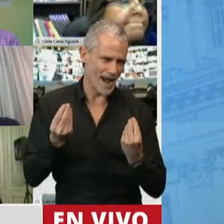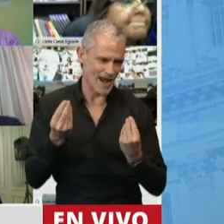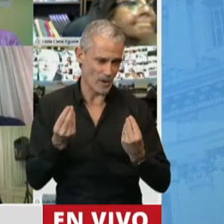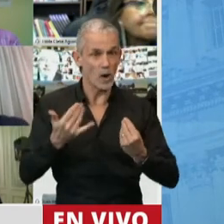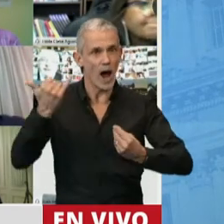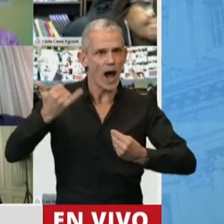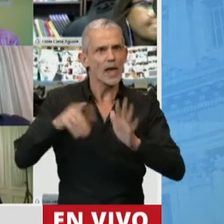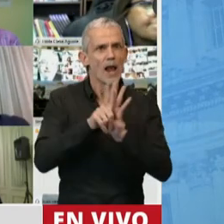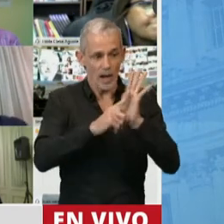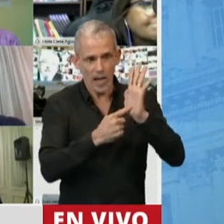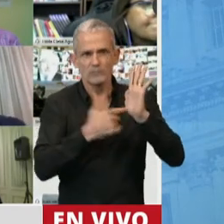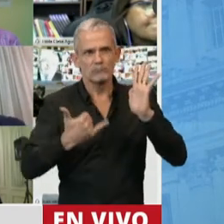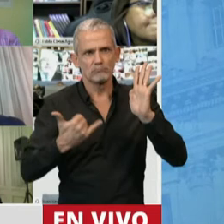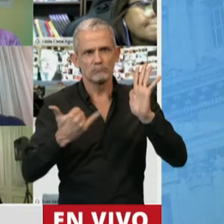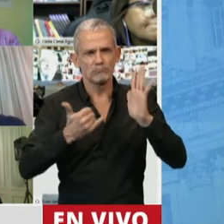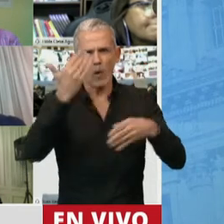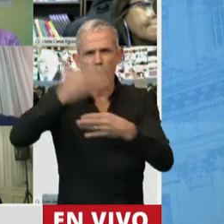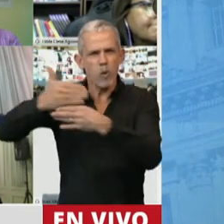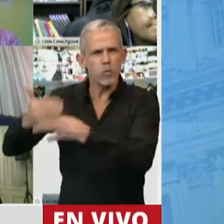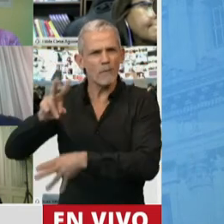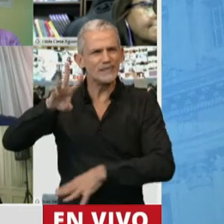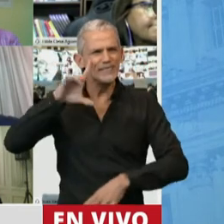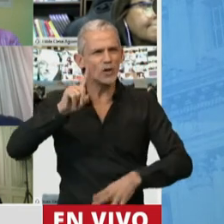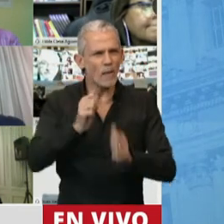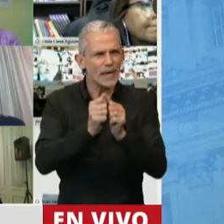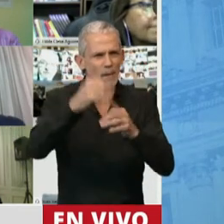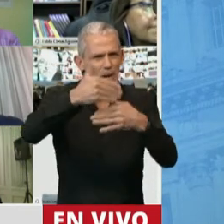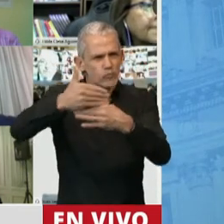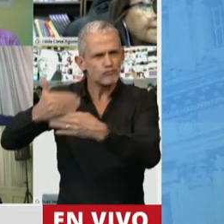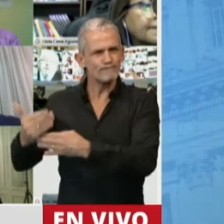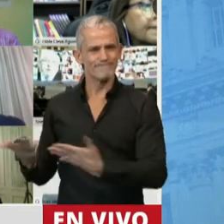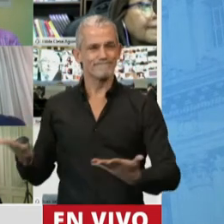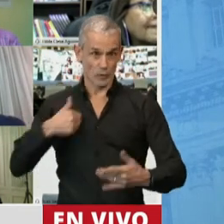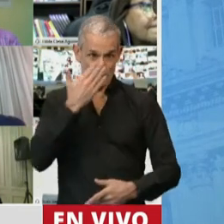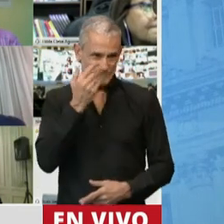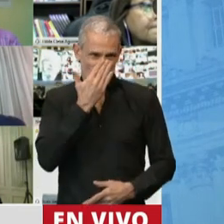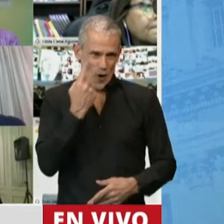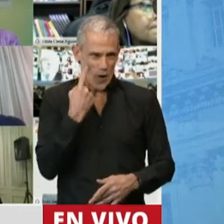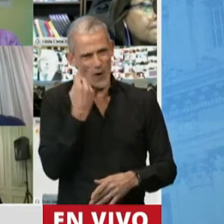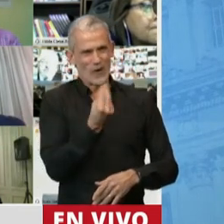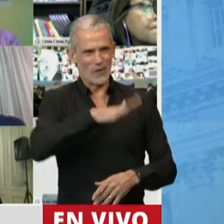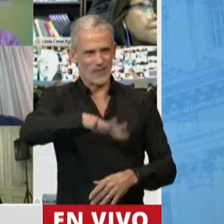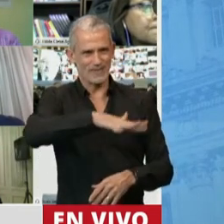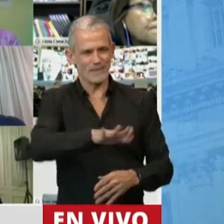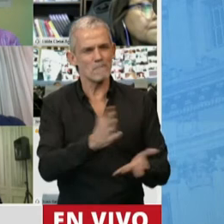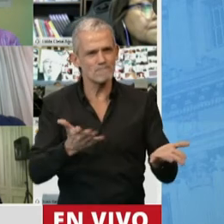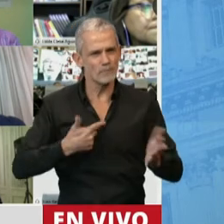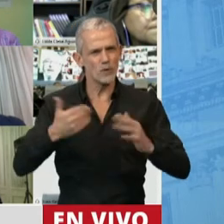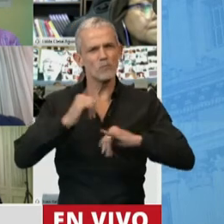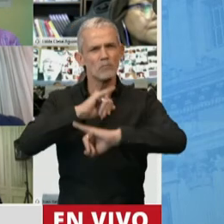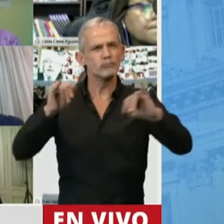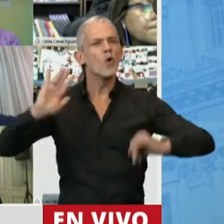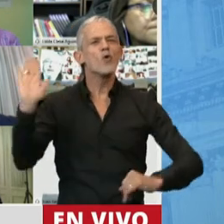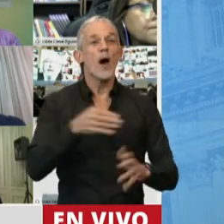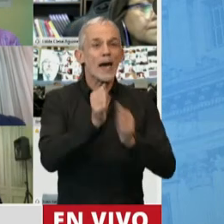Existía esta ley y cerraron 25.000 PYME. Y yo vivo en Córdoba y le puedo decir, todas las